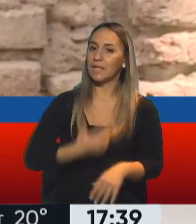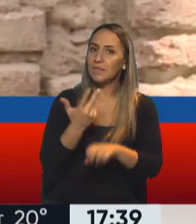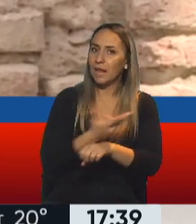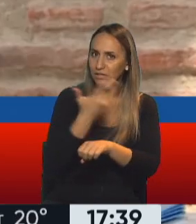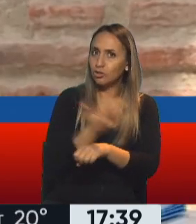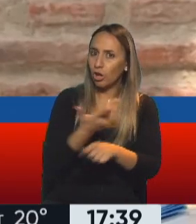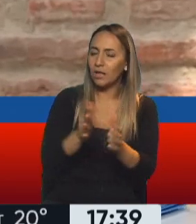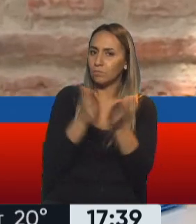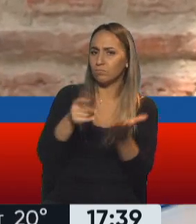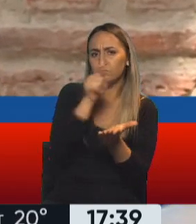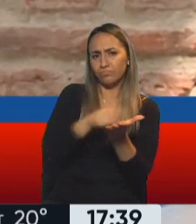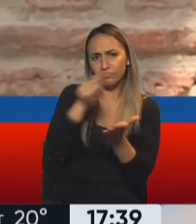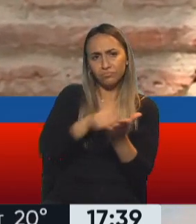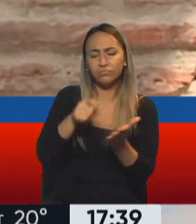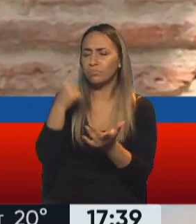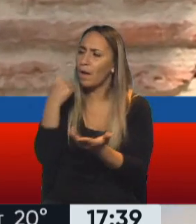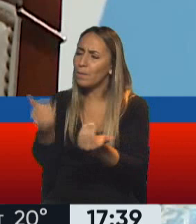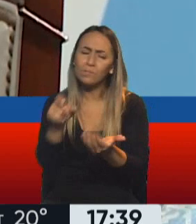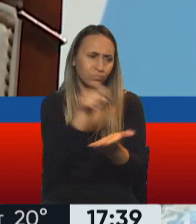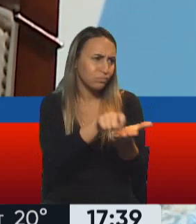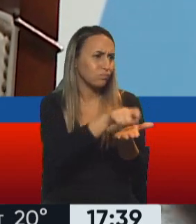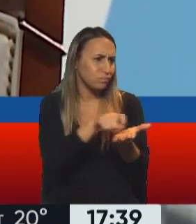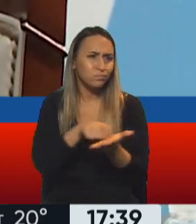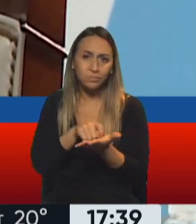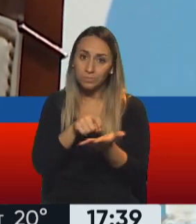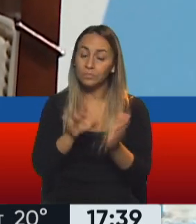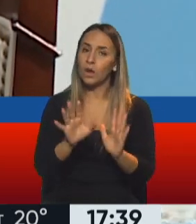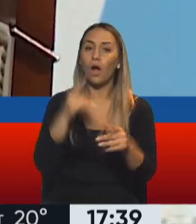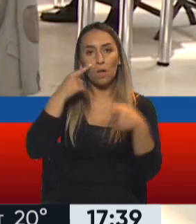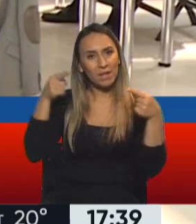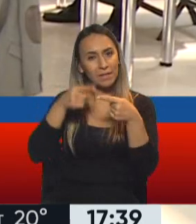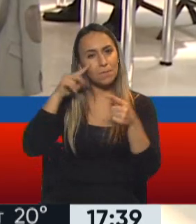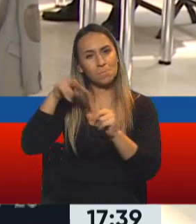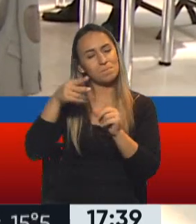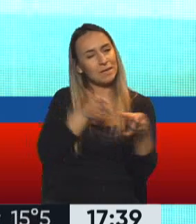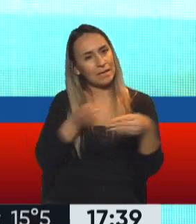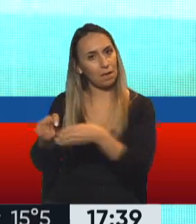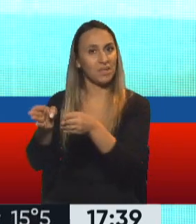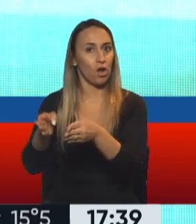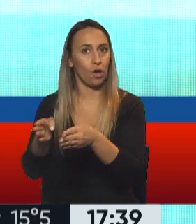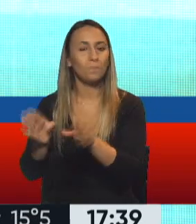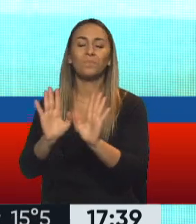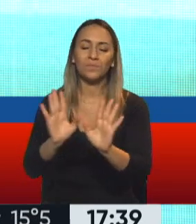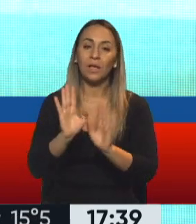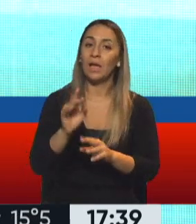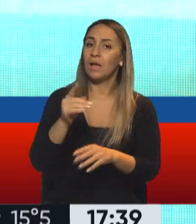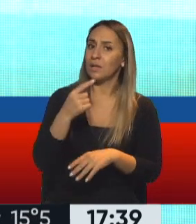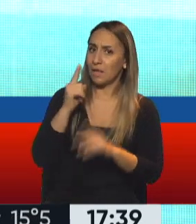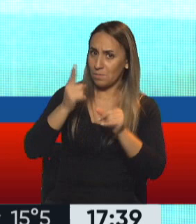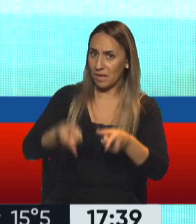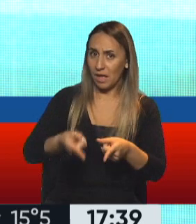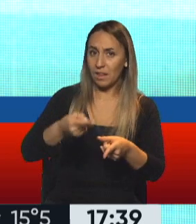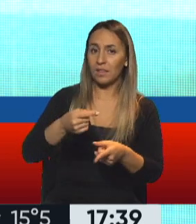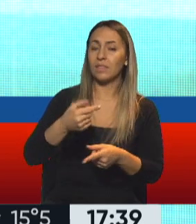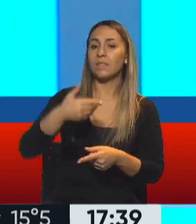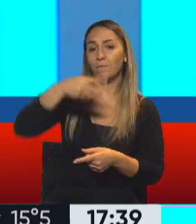pero en este sentido me parece que el foco es ese, cambiar la campaña desde esa óptica puntualmente. Nico, y hubo declaraciones de Aníbal Fernández.